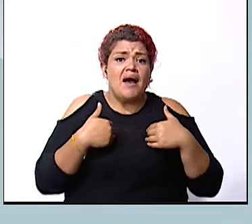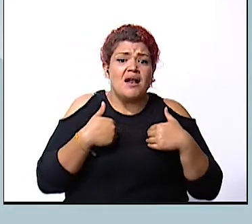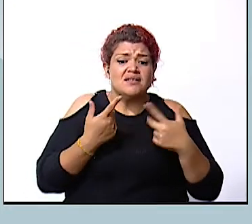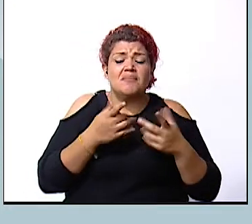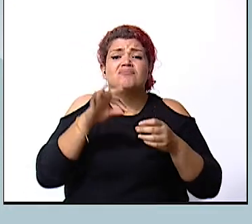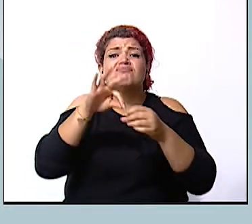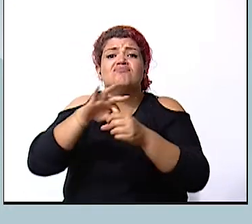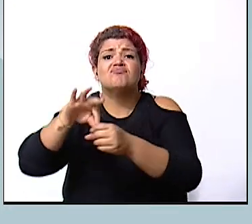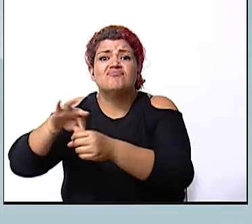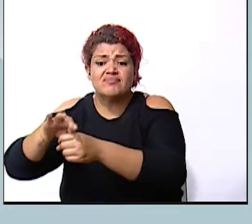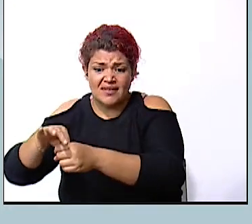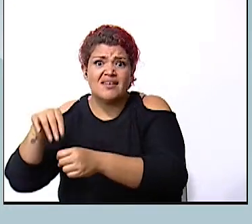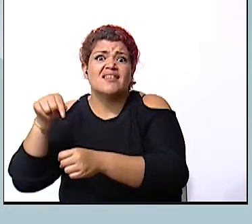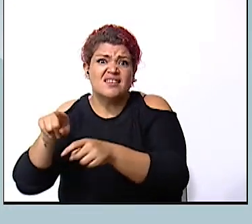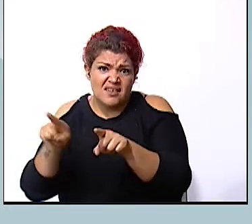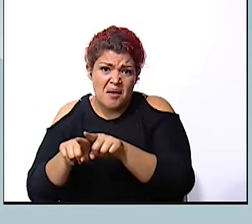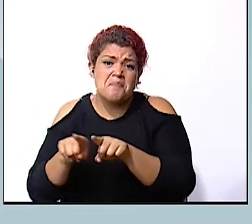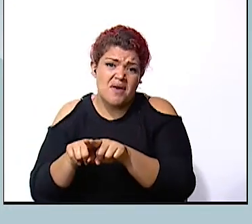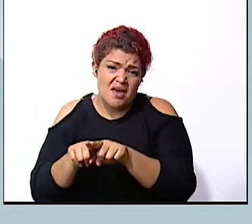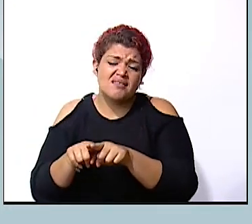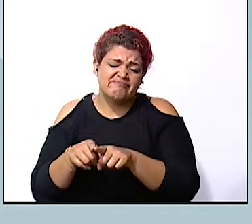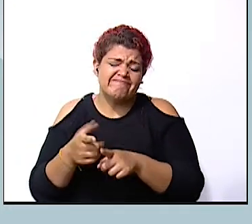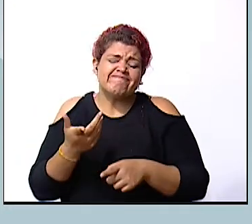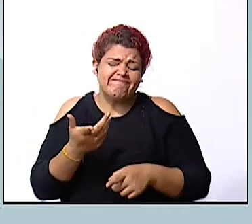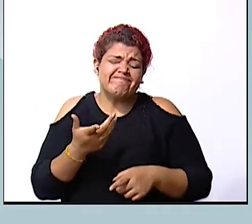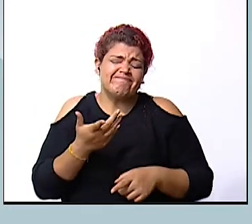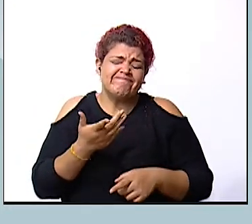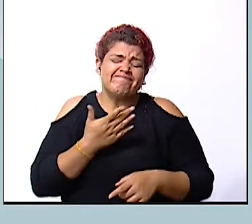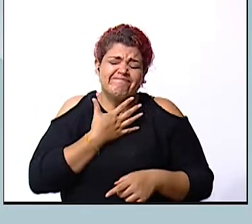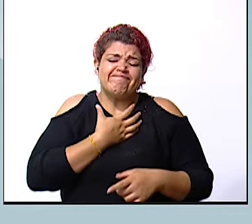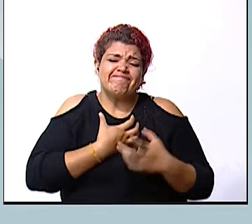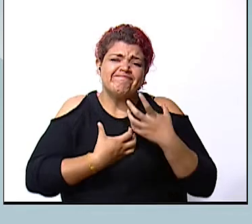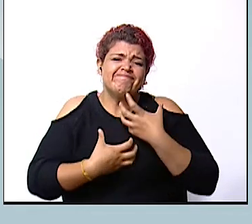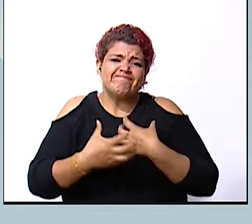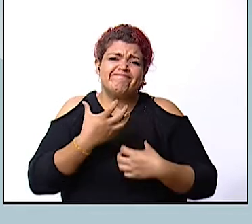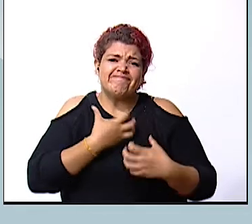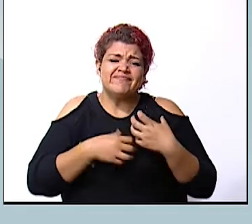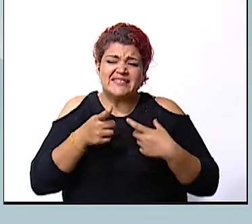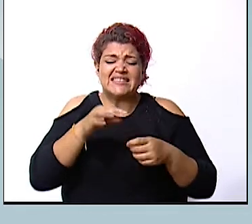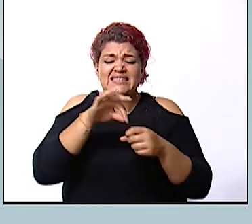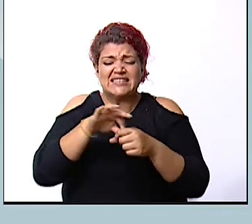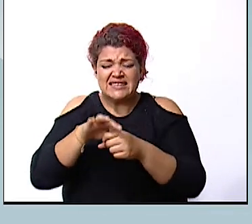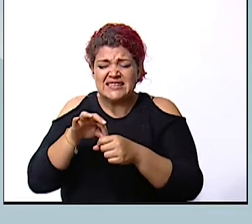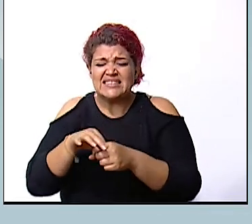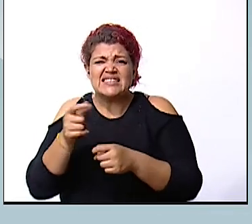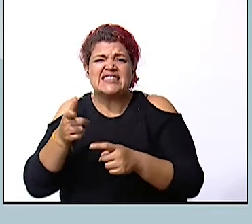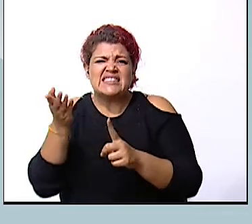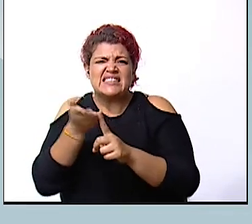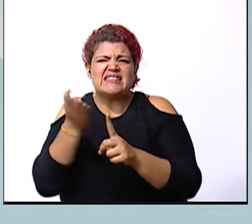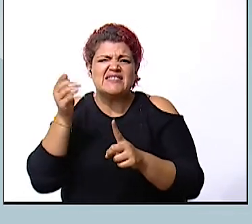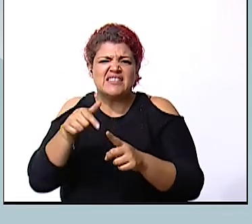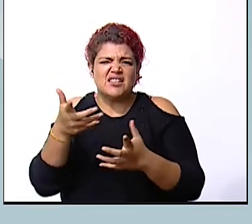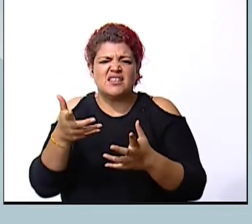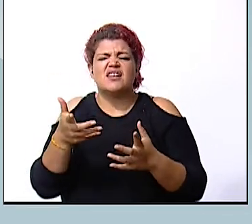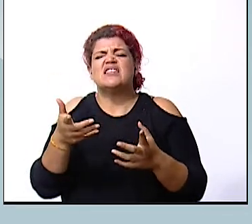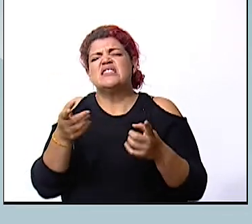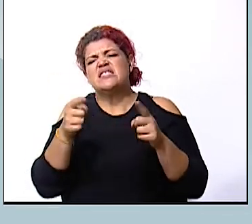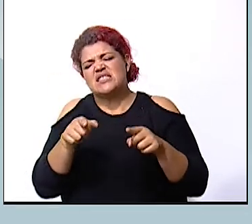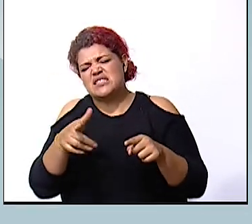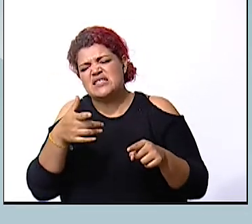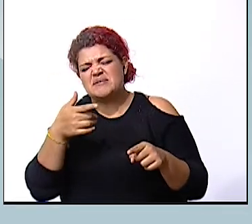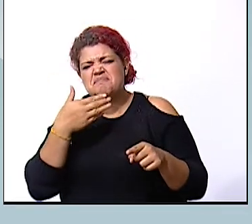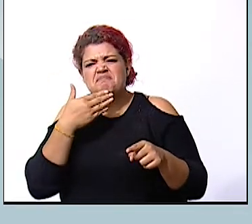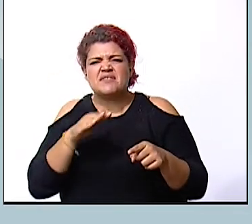los cultivos si lamentablemente nuestros agricultores se ven afectados por este tipo de